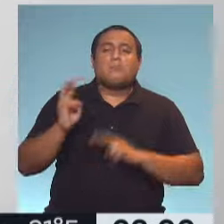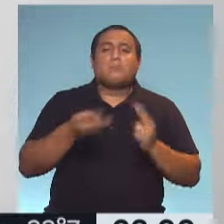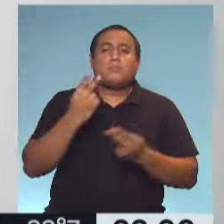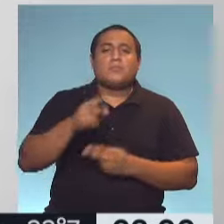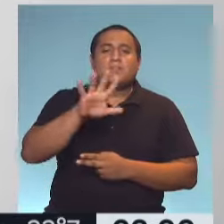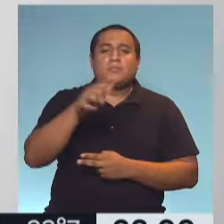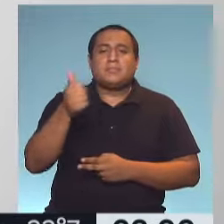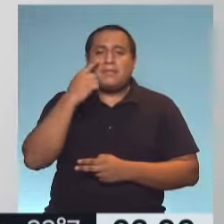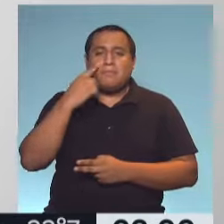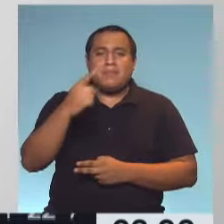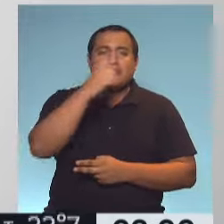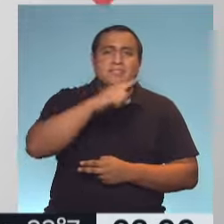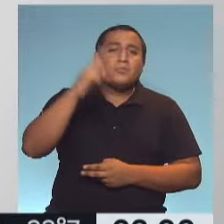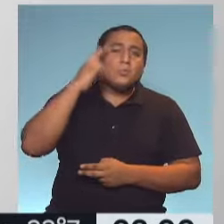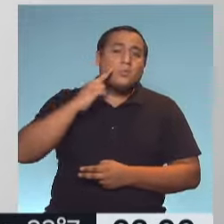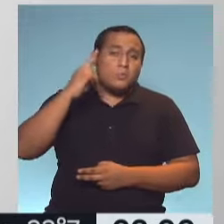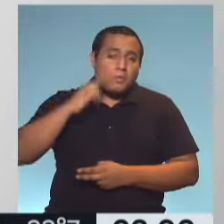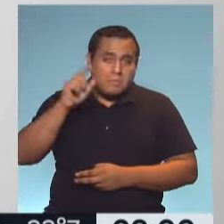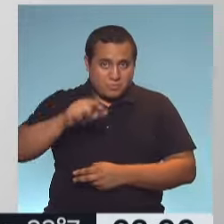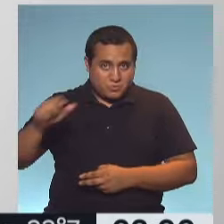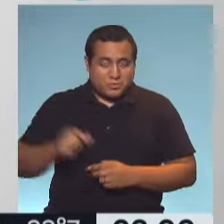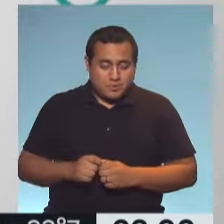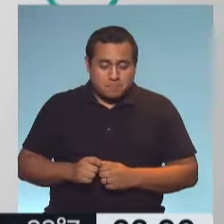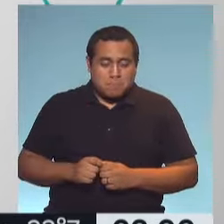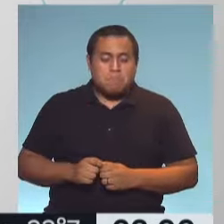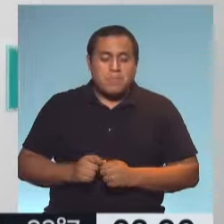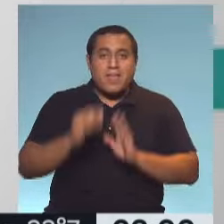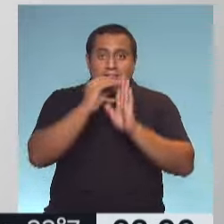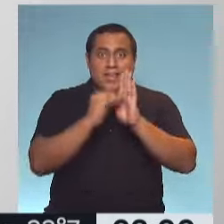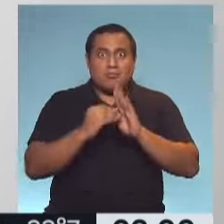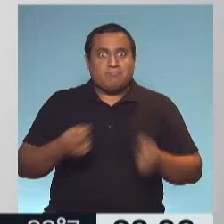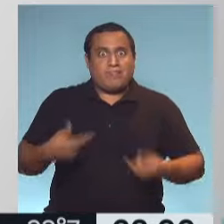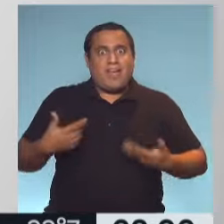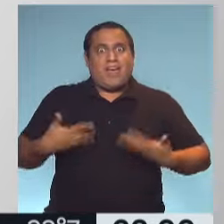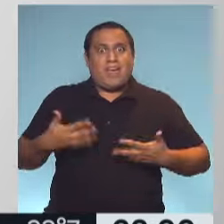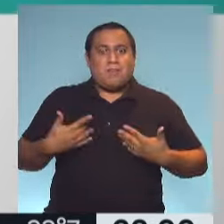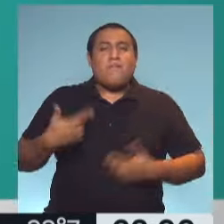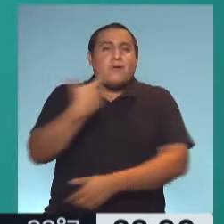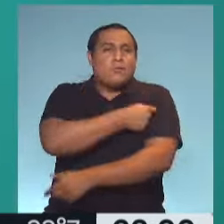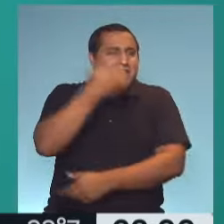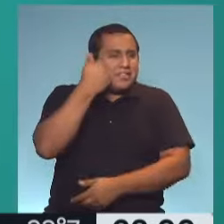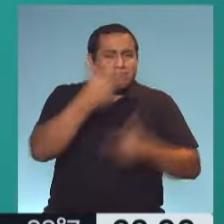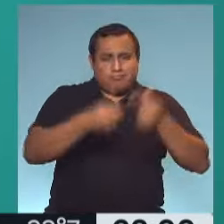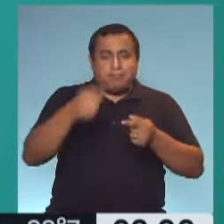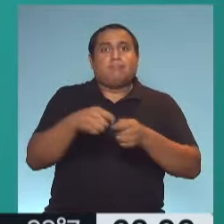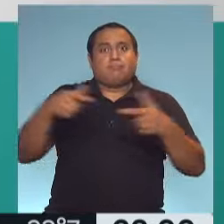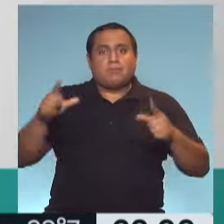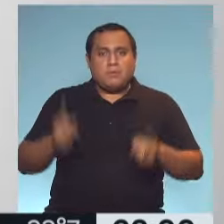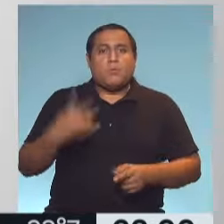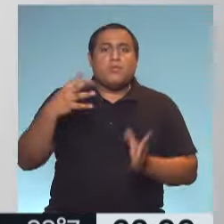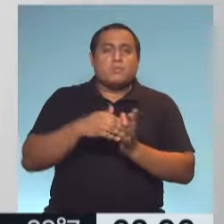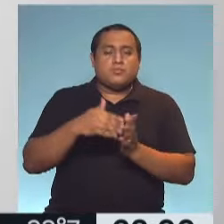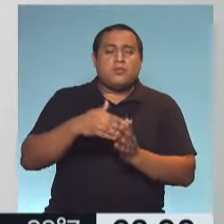.199 personas. Y el dato que sí nos alienta es el de las vacunas aplicadas, que sigue creciendo, 4